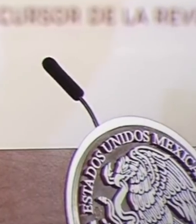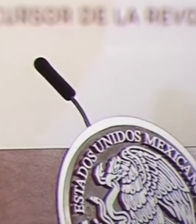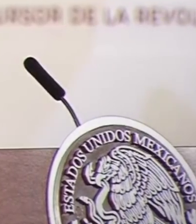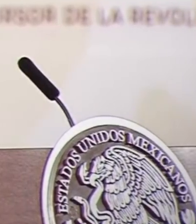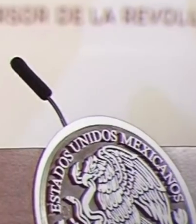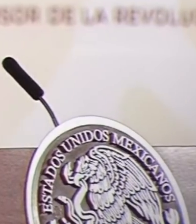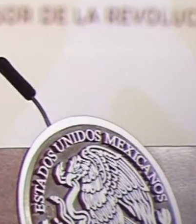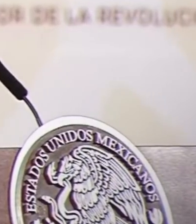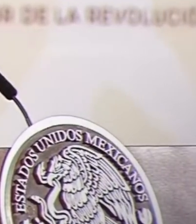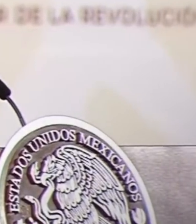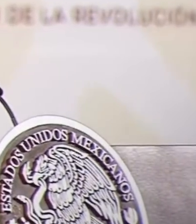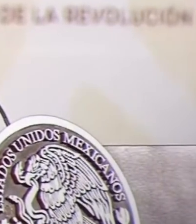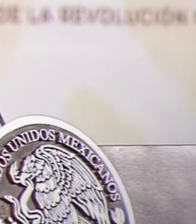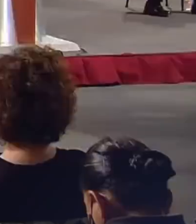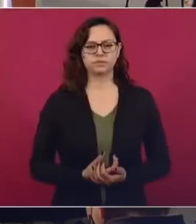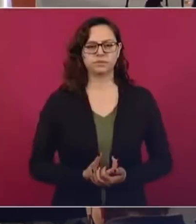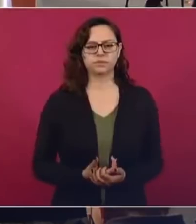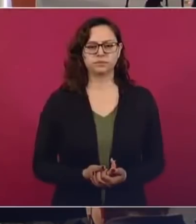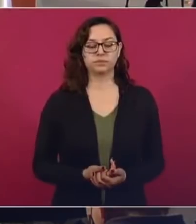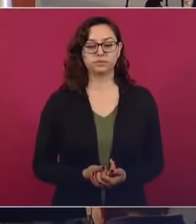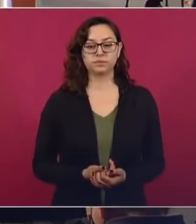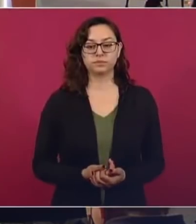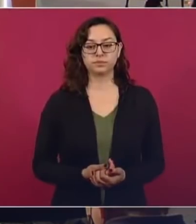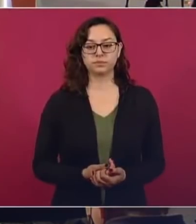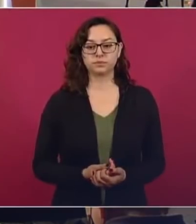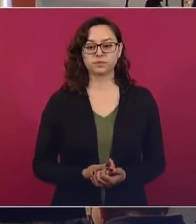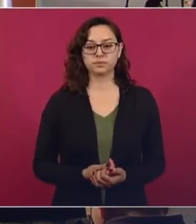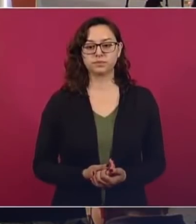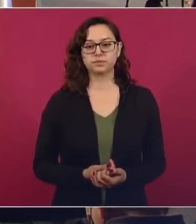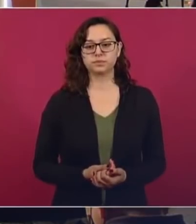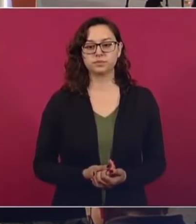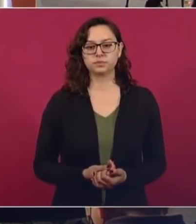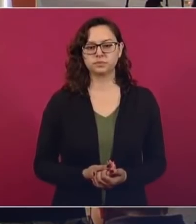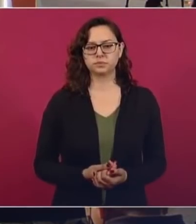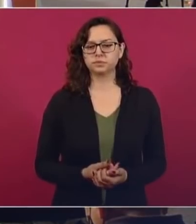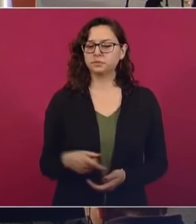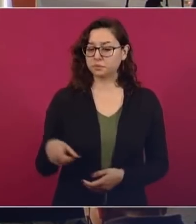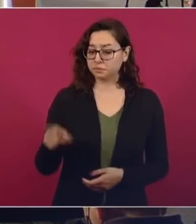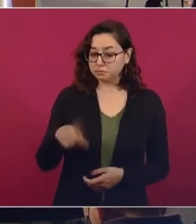utilizando a pseudoambientalistas,